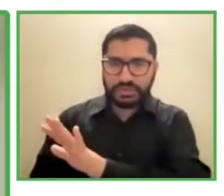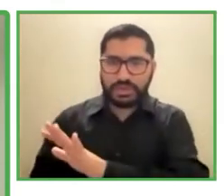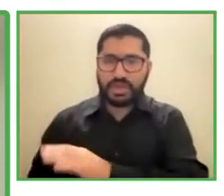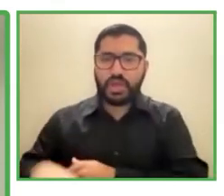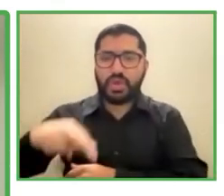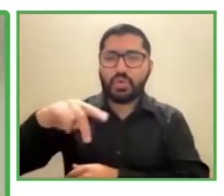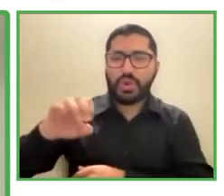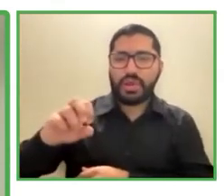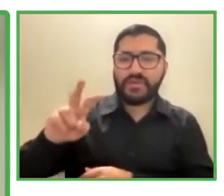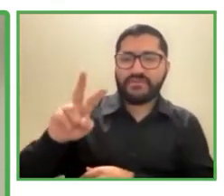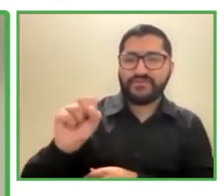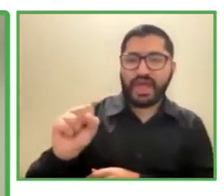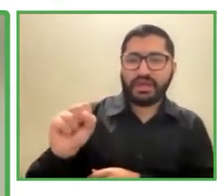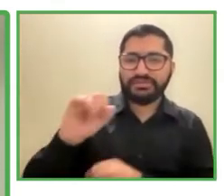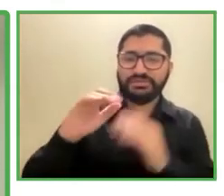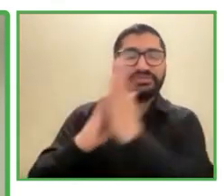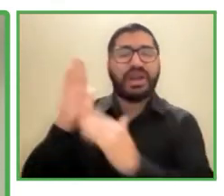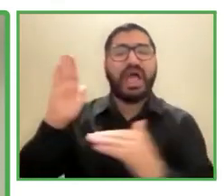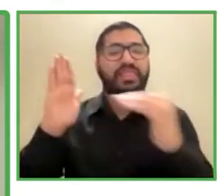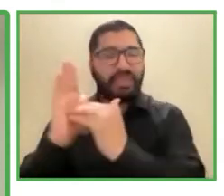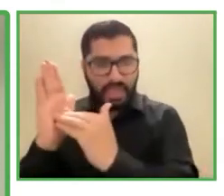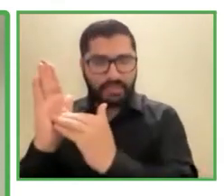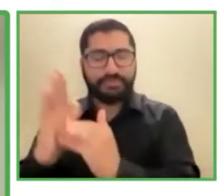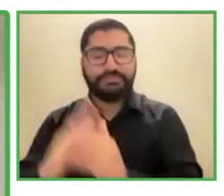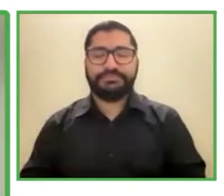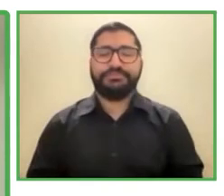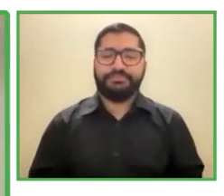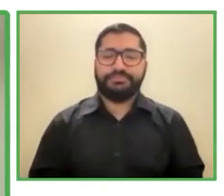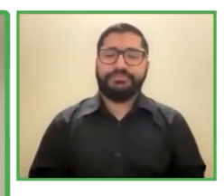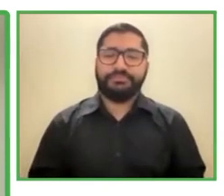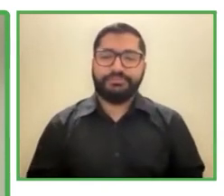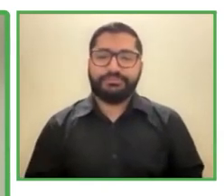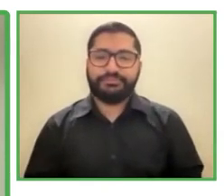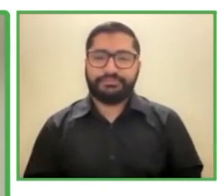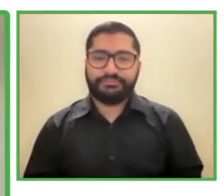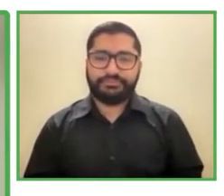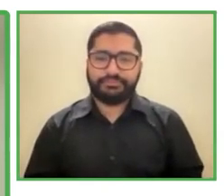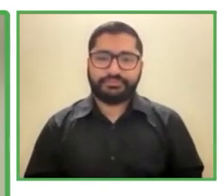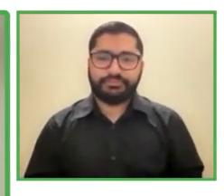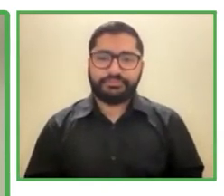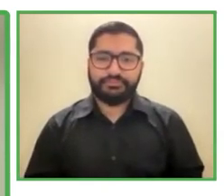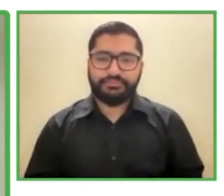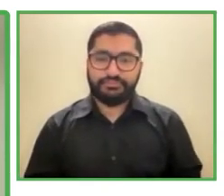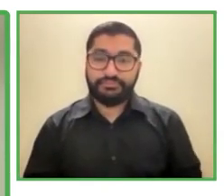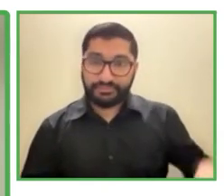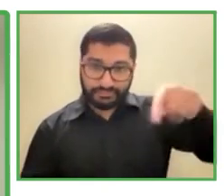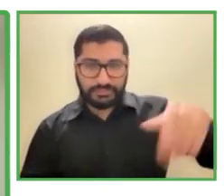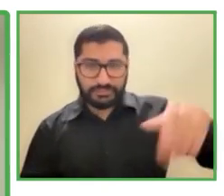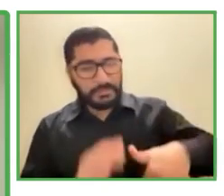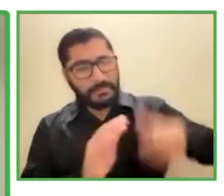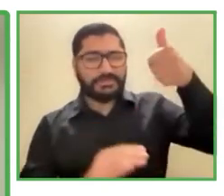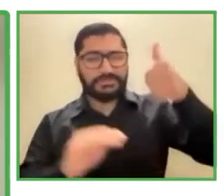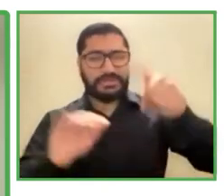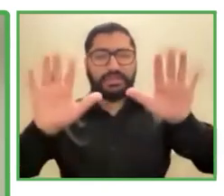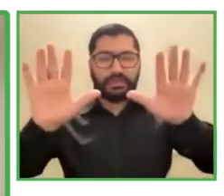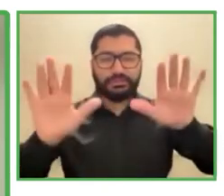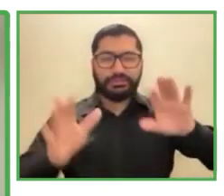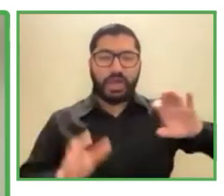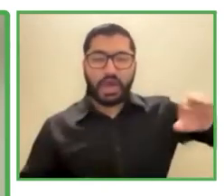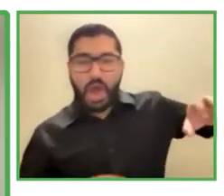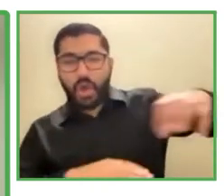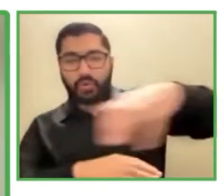es el e-learning, con clientes en más de 10 países que son, en su mayoría, ¿no es cierto?,